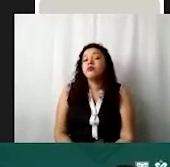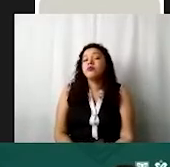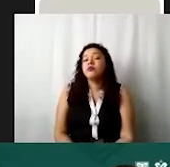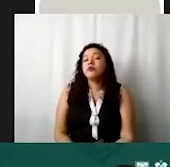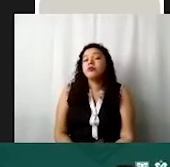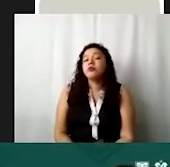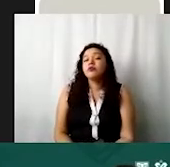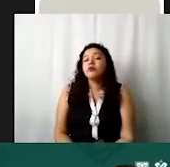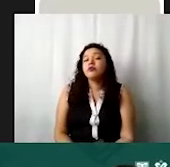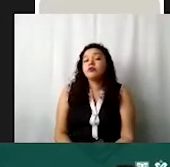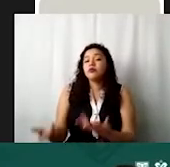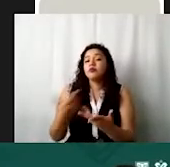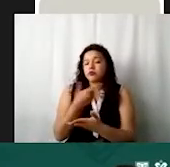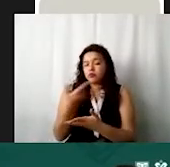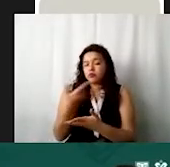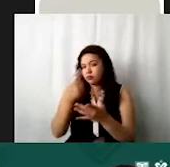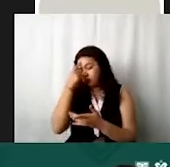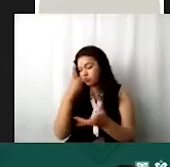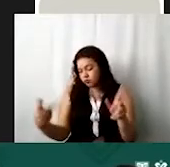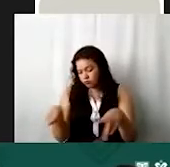agregamos la cuenta de ingresos por ventas